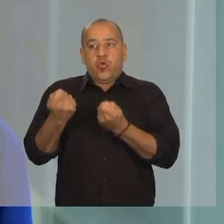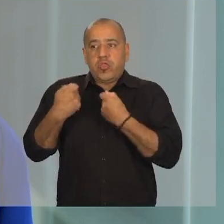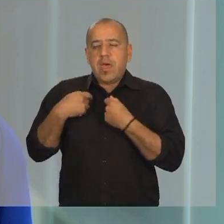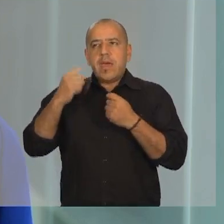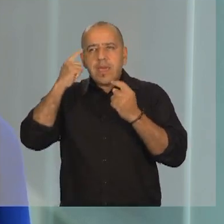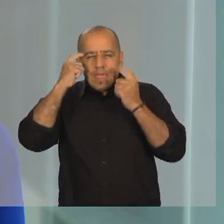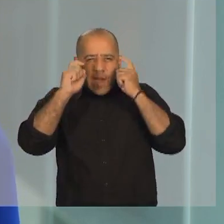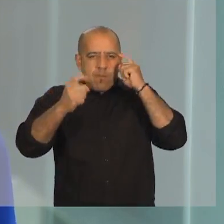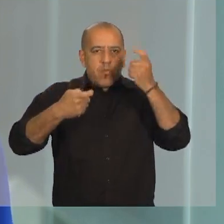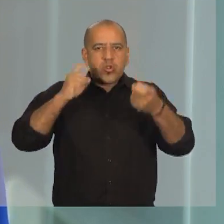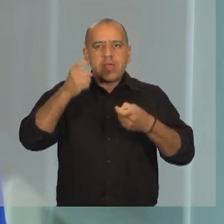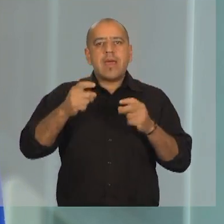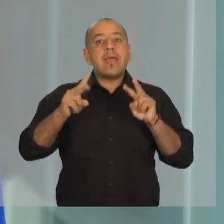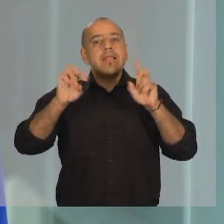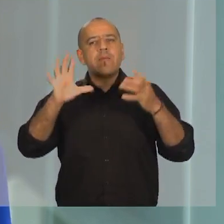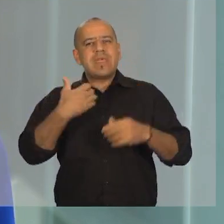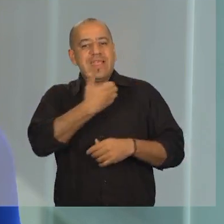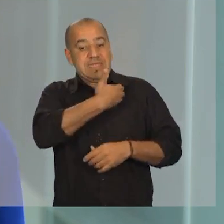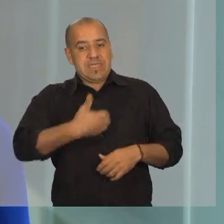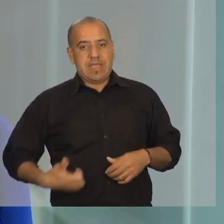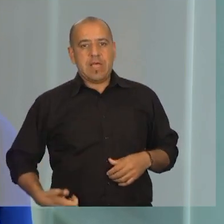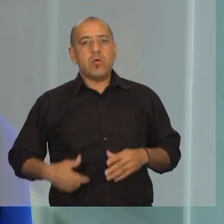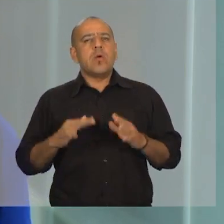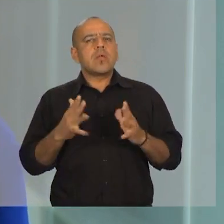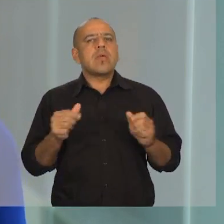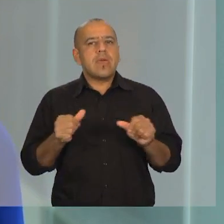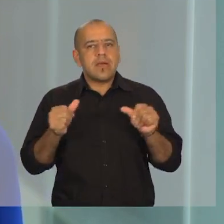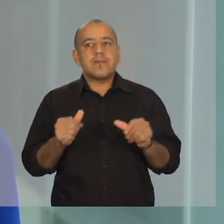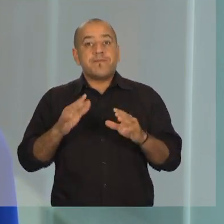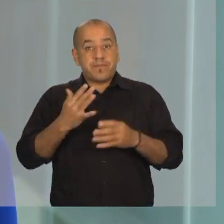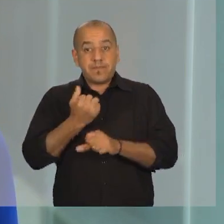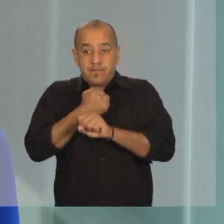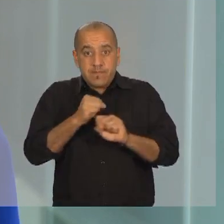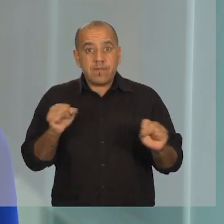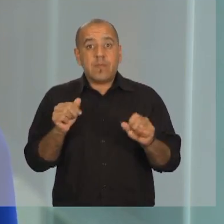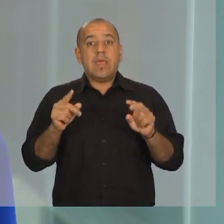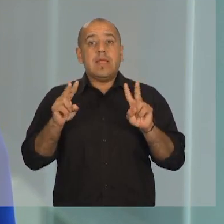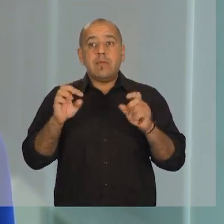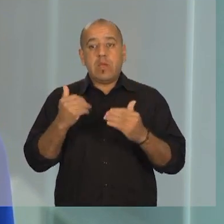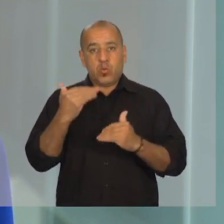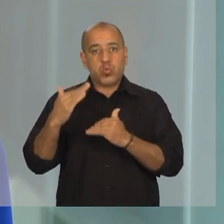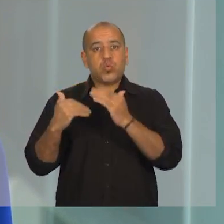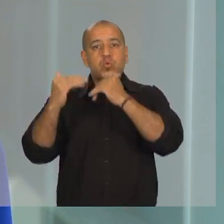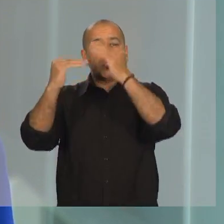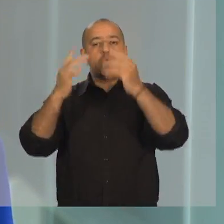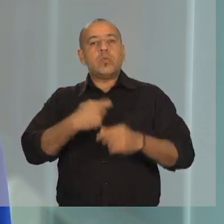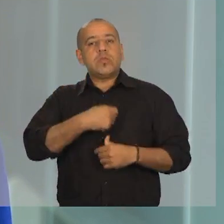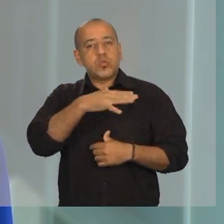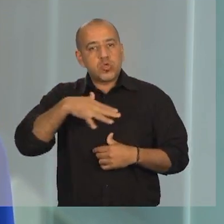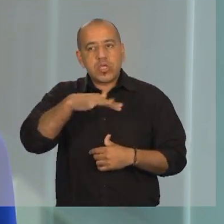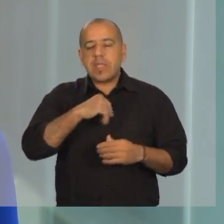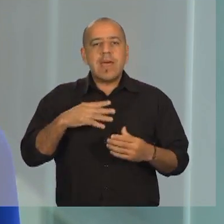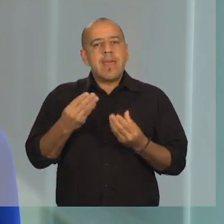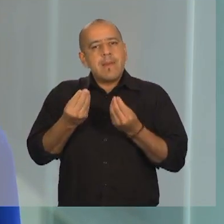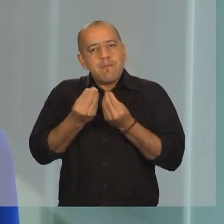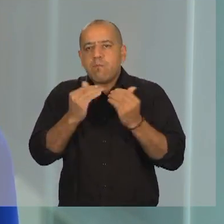los límites y alcances del poder del Estado, así como adquirir herramientas para construir una sociedad más